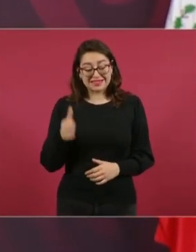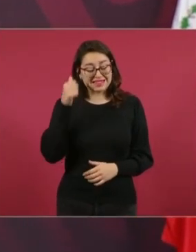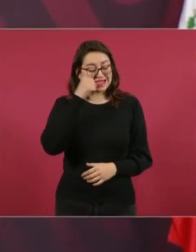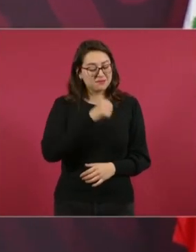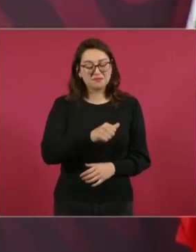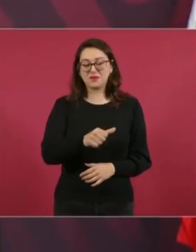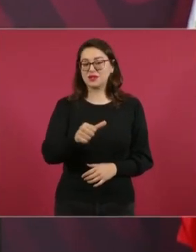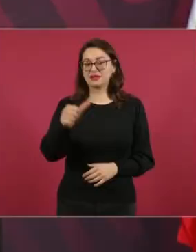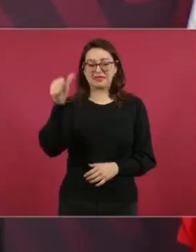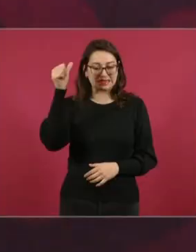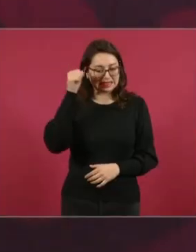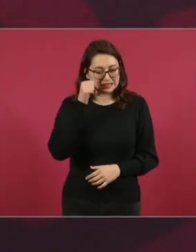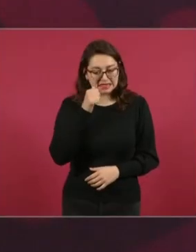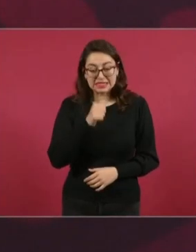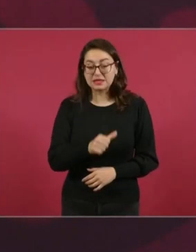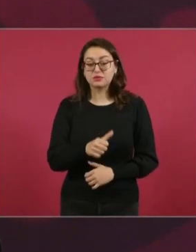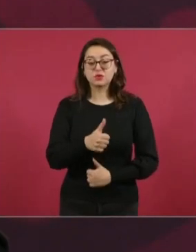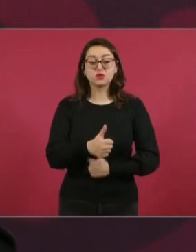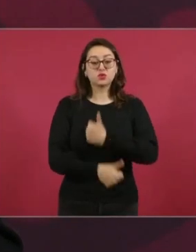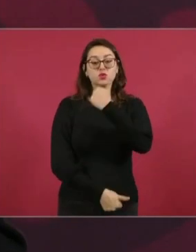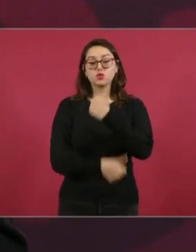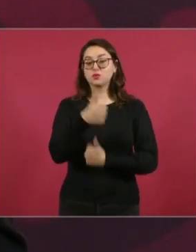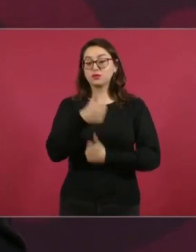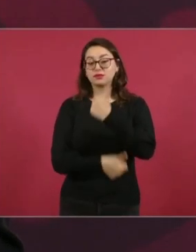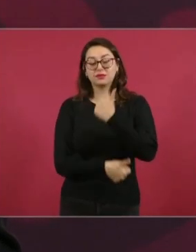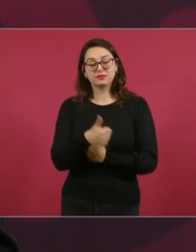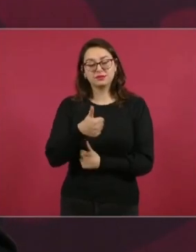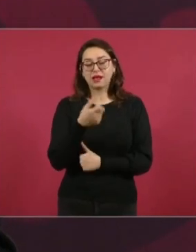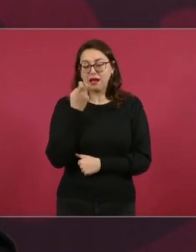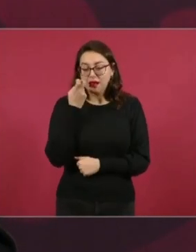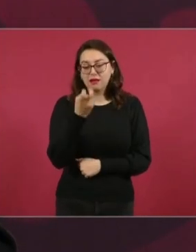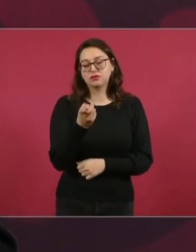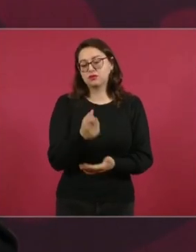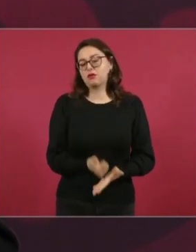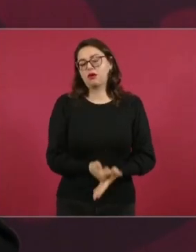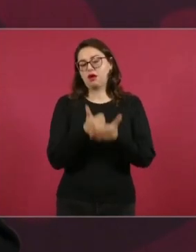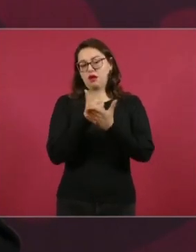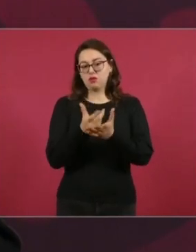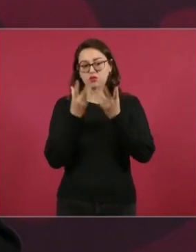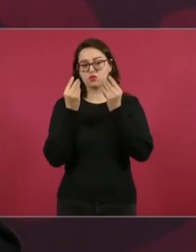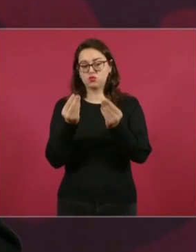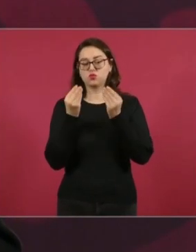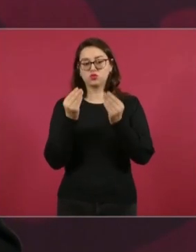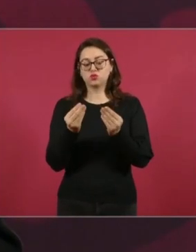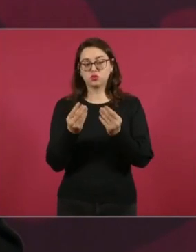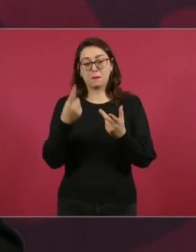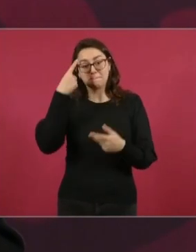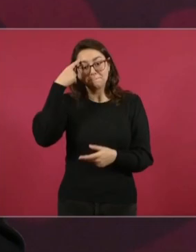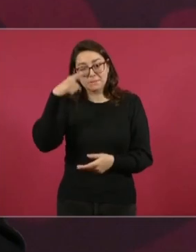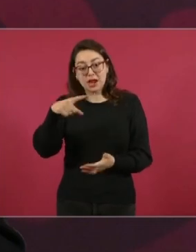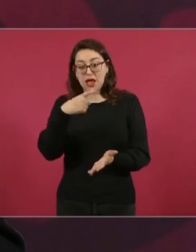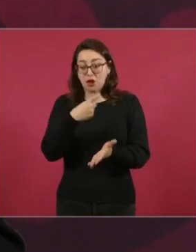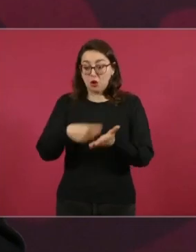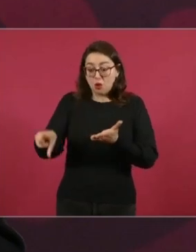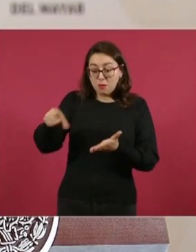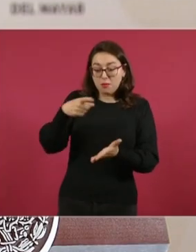la libertad ayuda mucho a los consumidores,